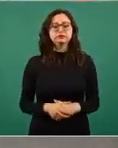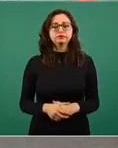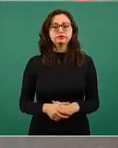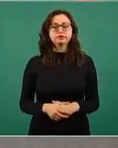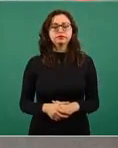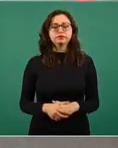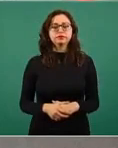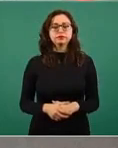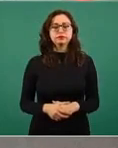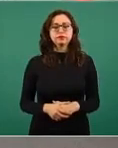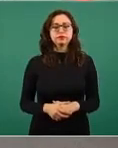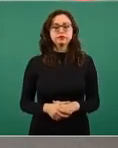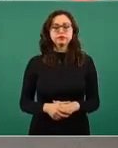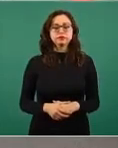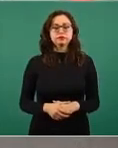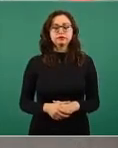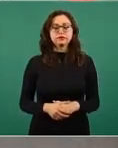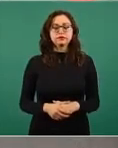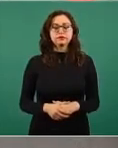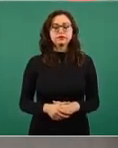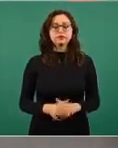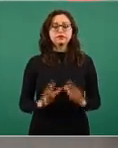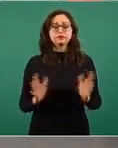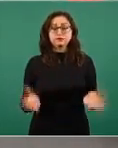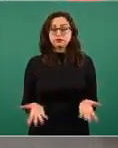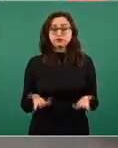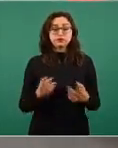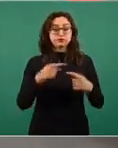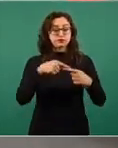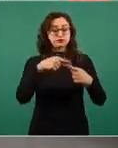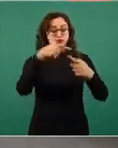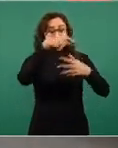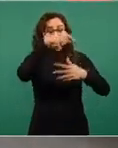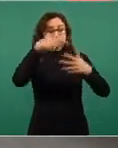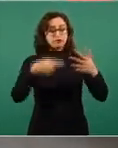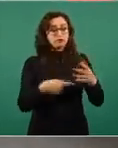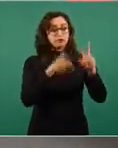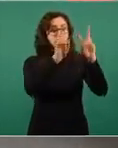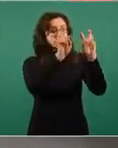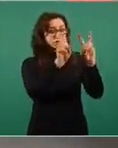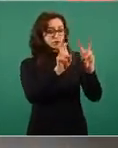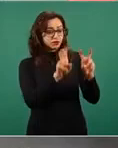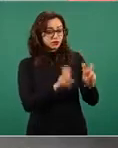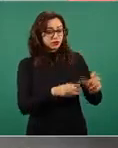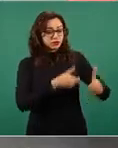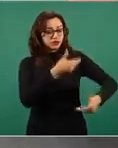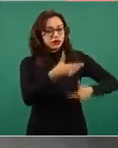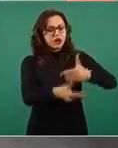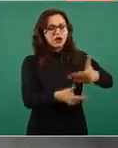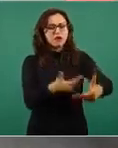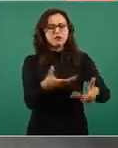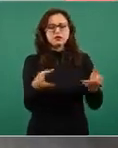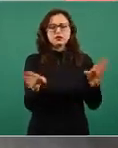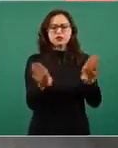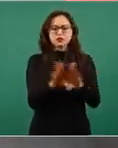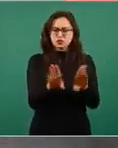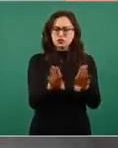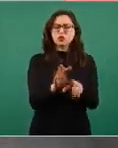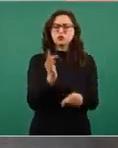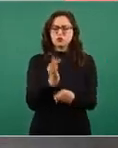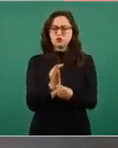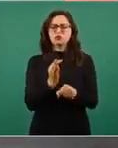avances que hemos tenido en estas áreas que nos habla la secretaria Rosa Isela,